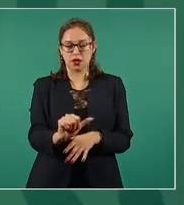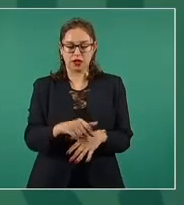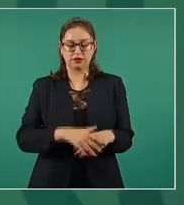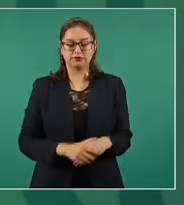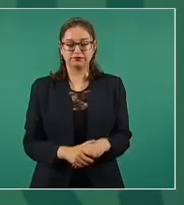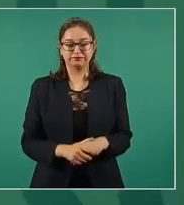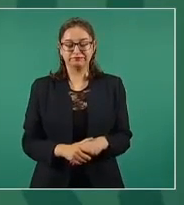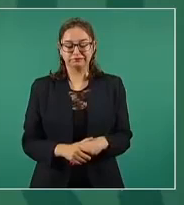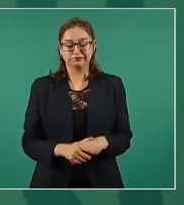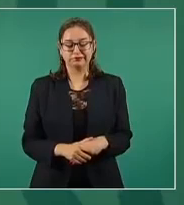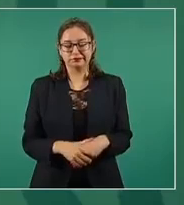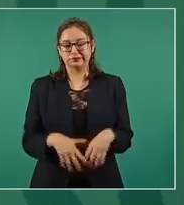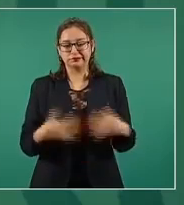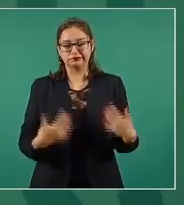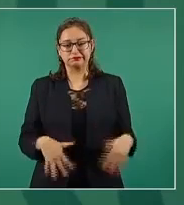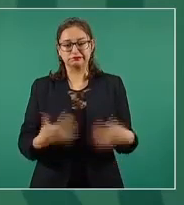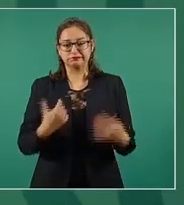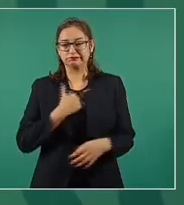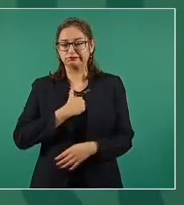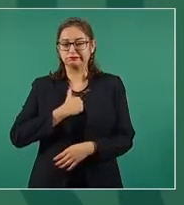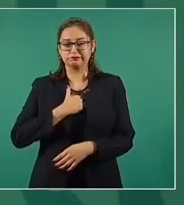actuando